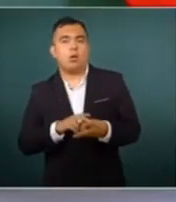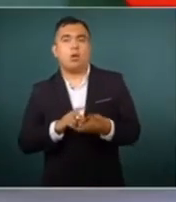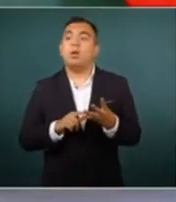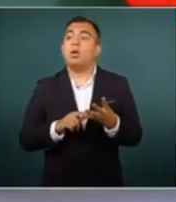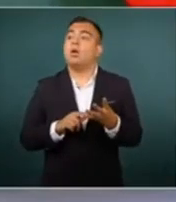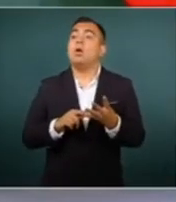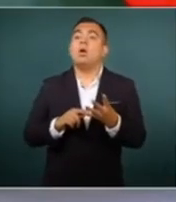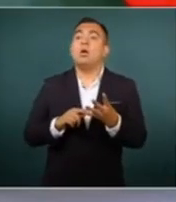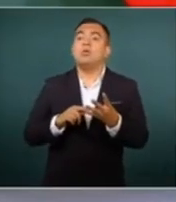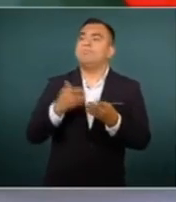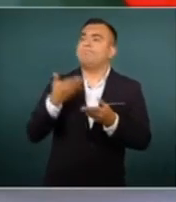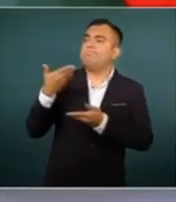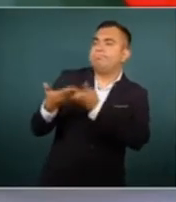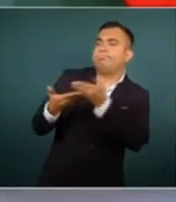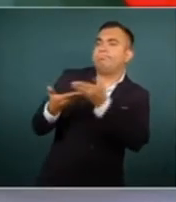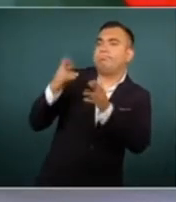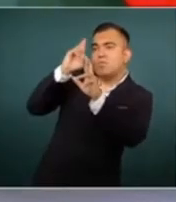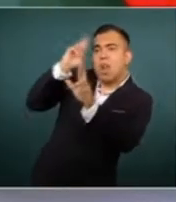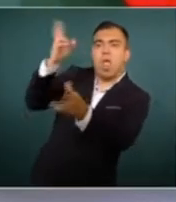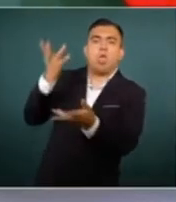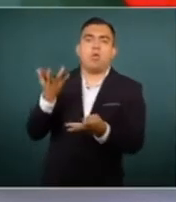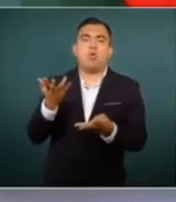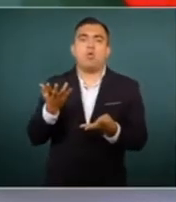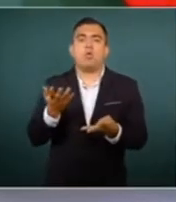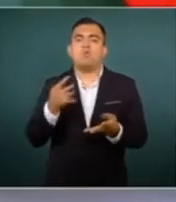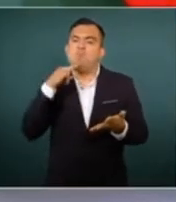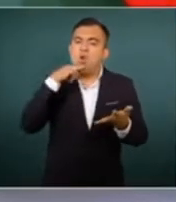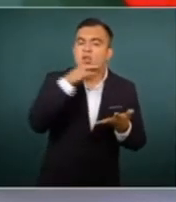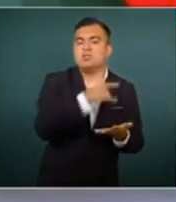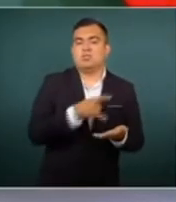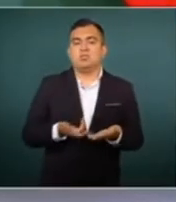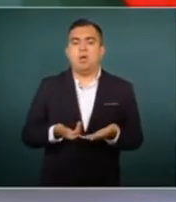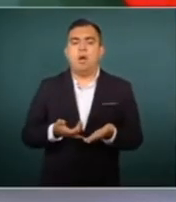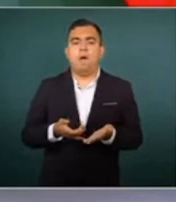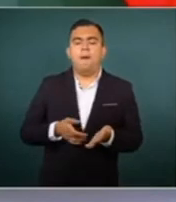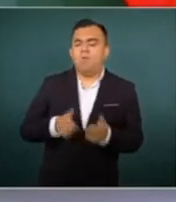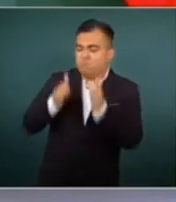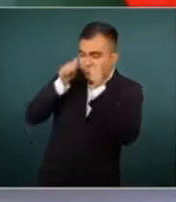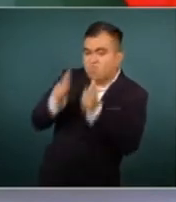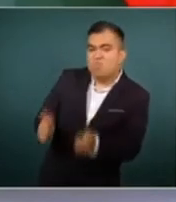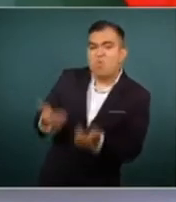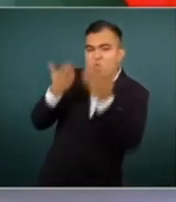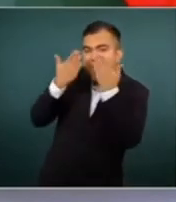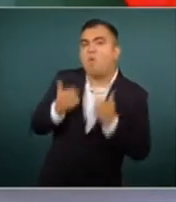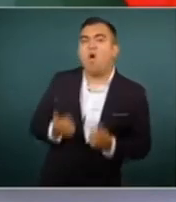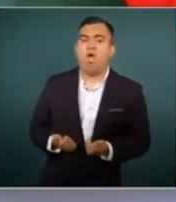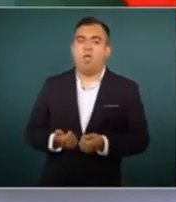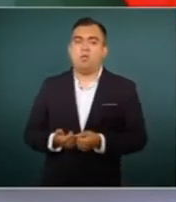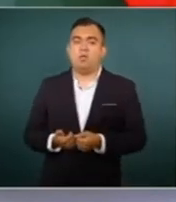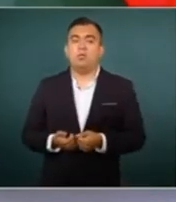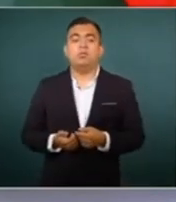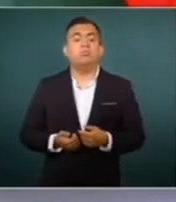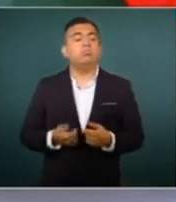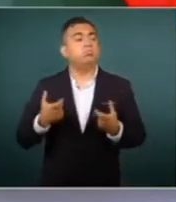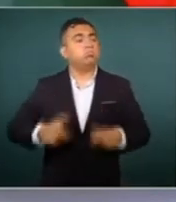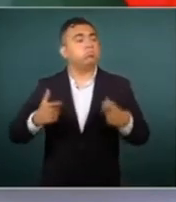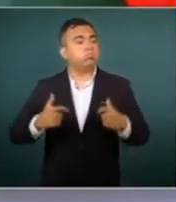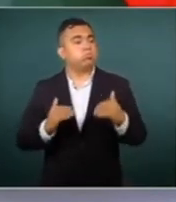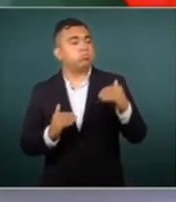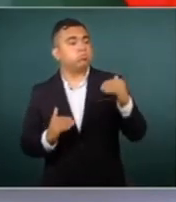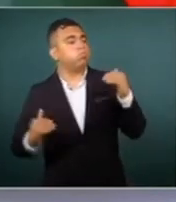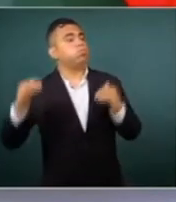de la hipocresía, de la marginación, del clasismo y del